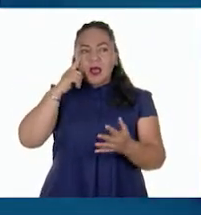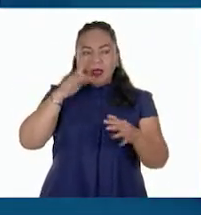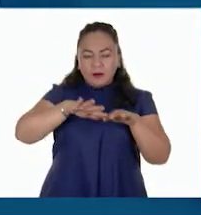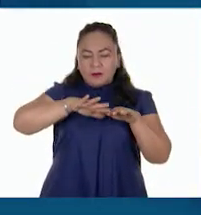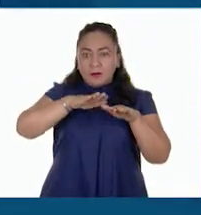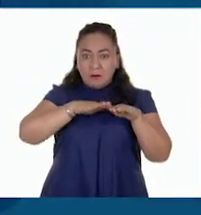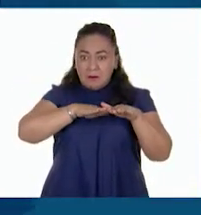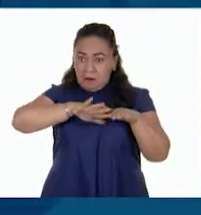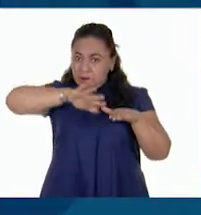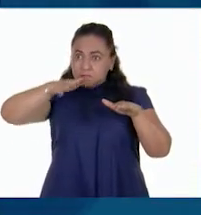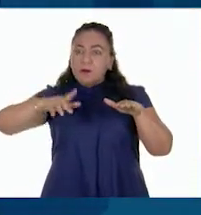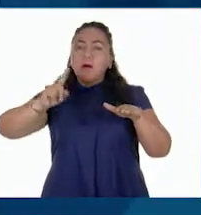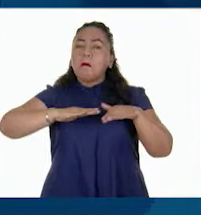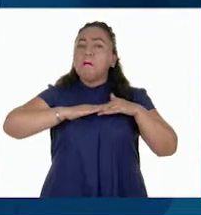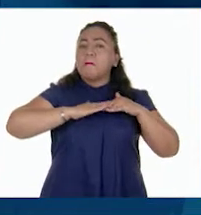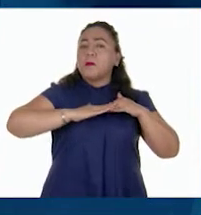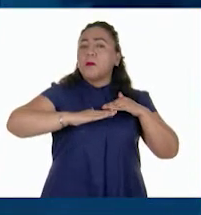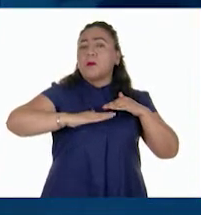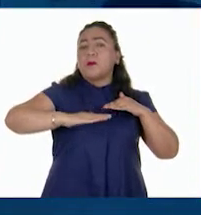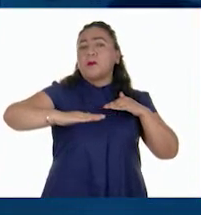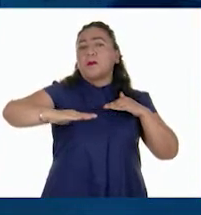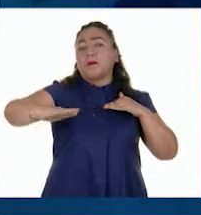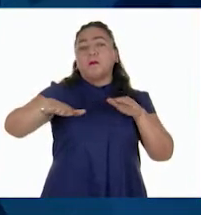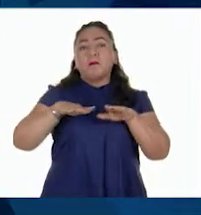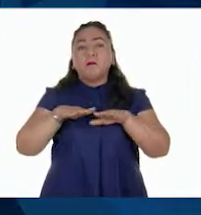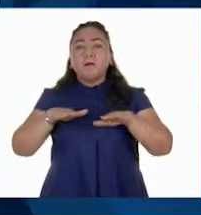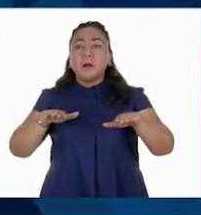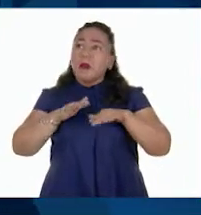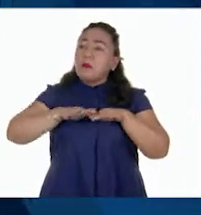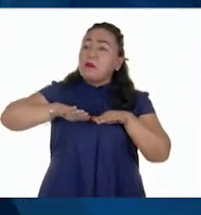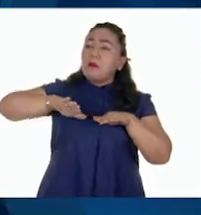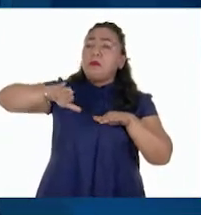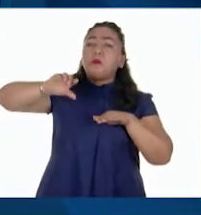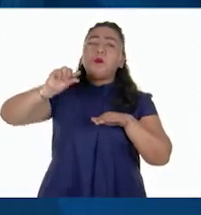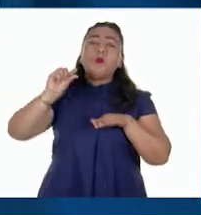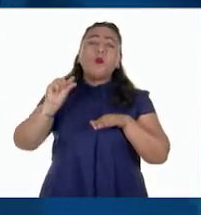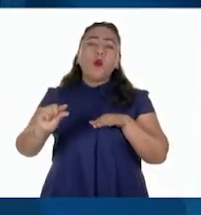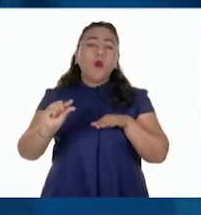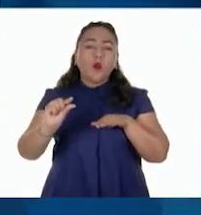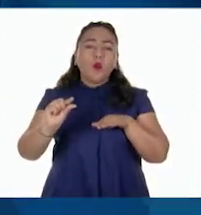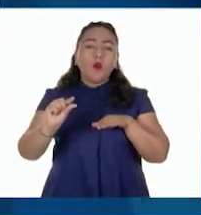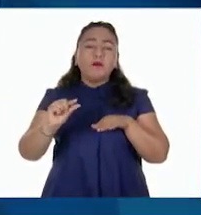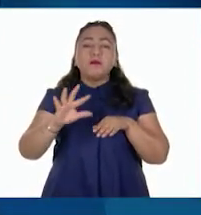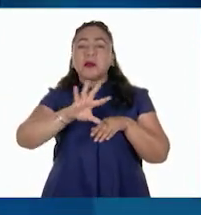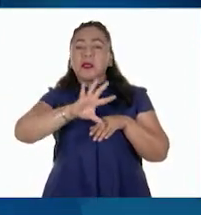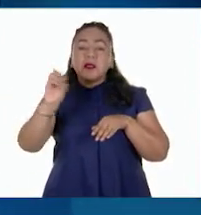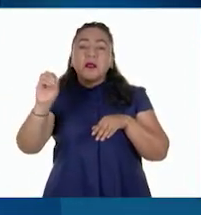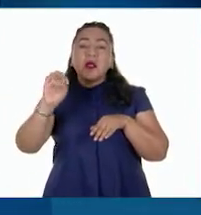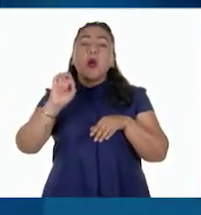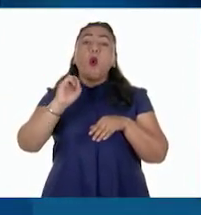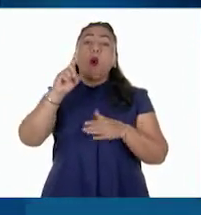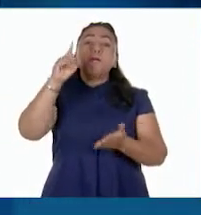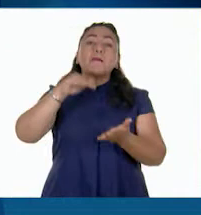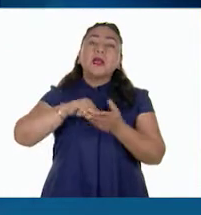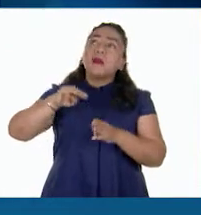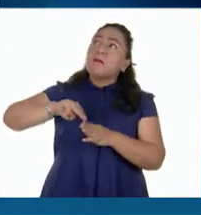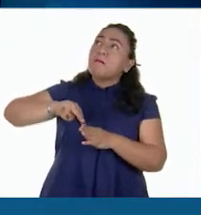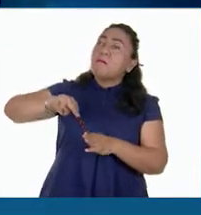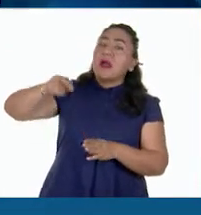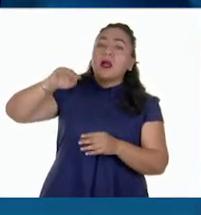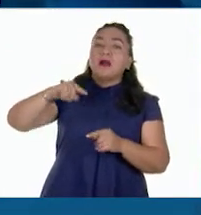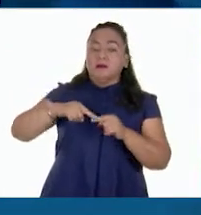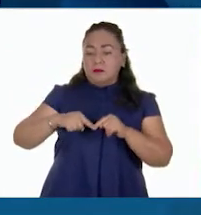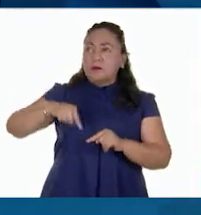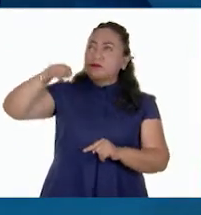plano con algunas elevaciones de poca altura que se encuentran entre los 500 y los 1,000 metros de altitud